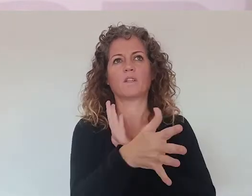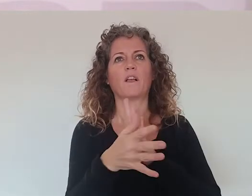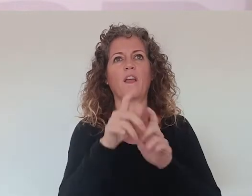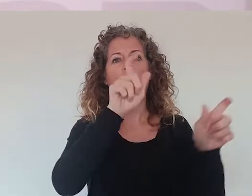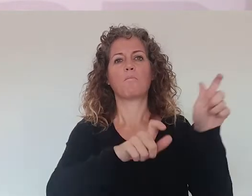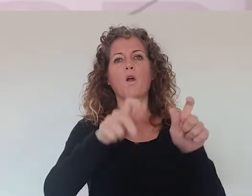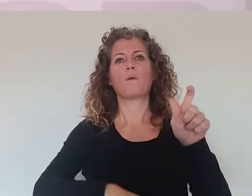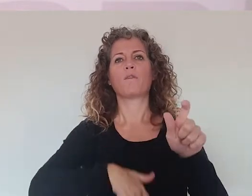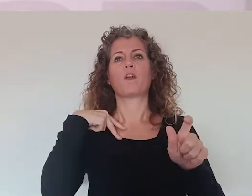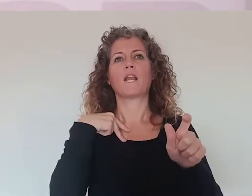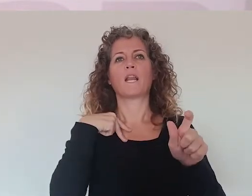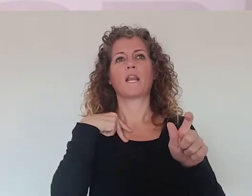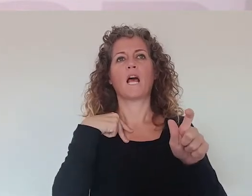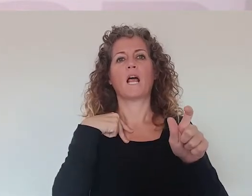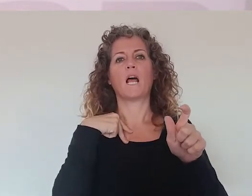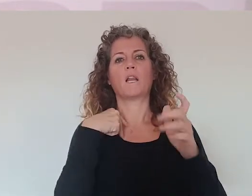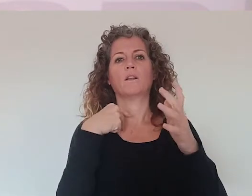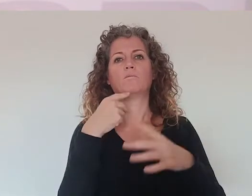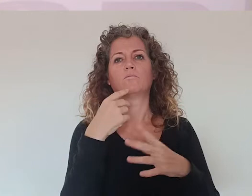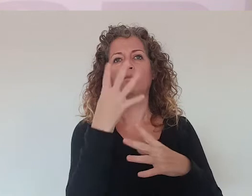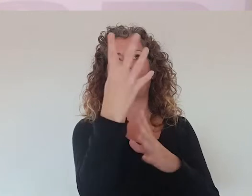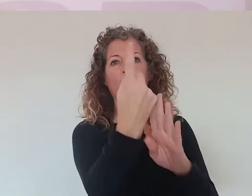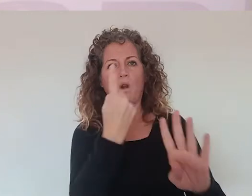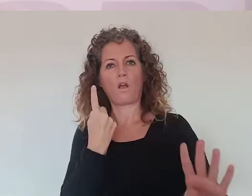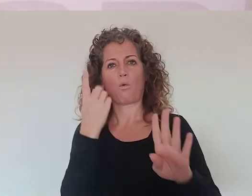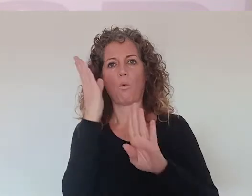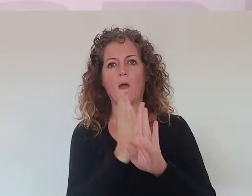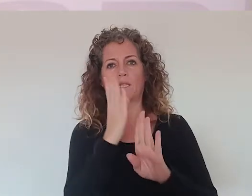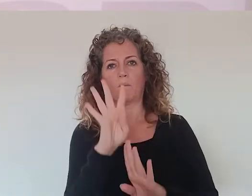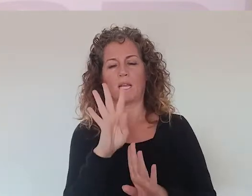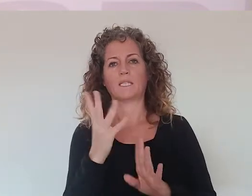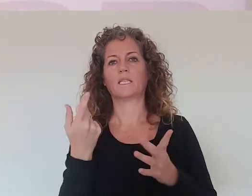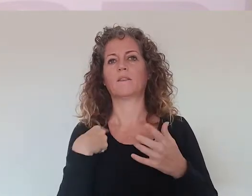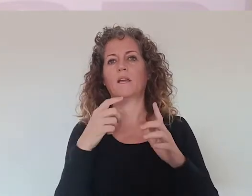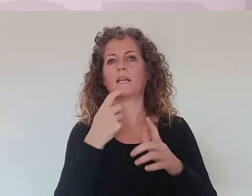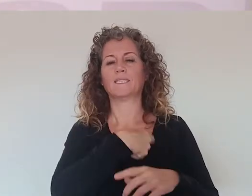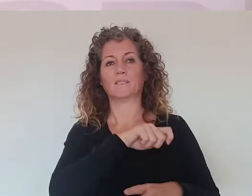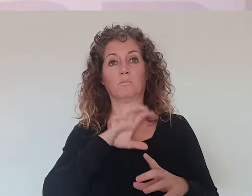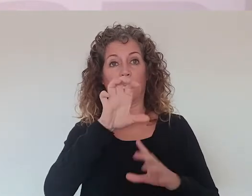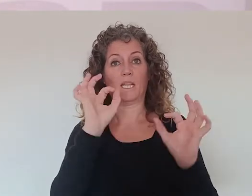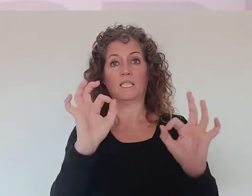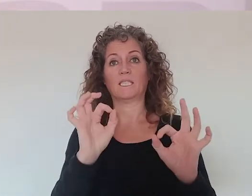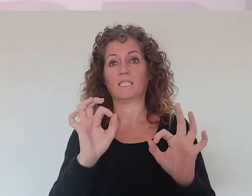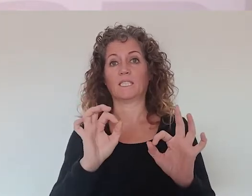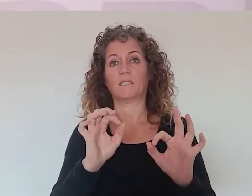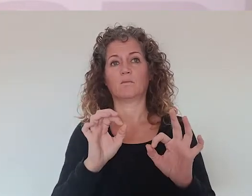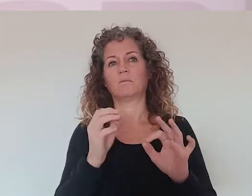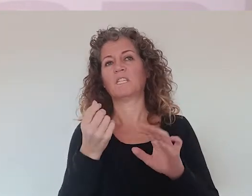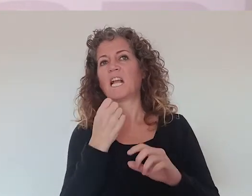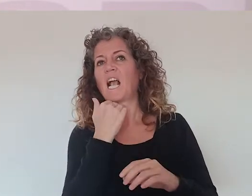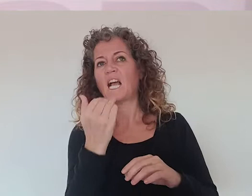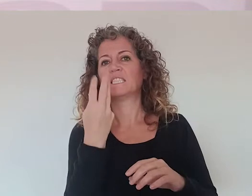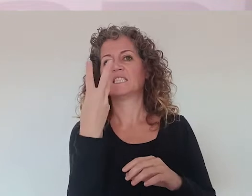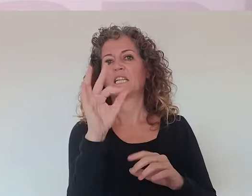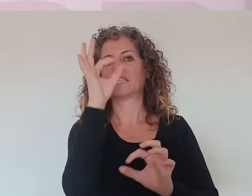ya somos la cuarta parte de la población española, ¿no? Dentro de esta década pues haremos